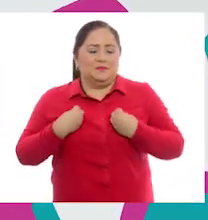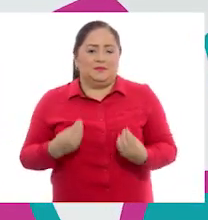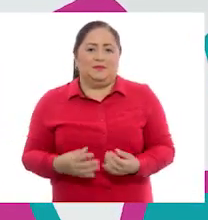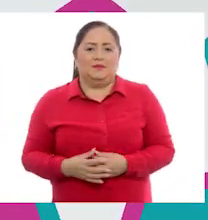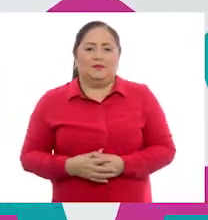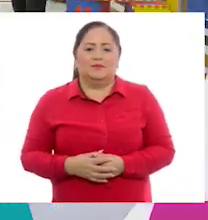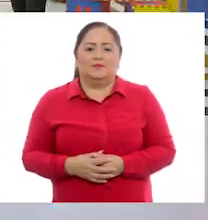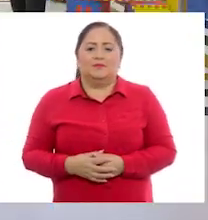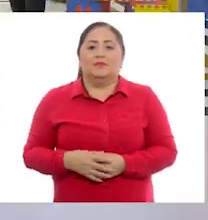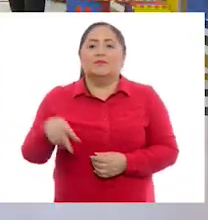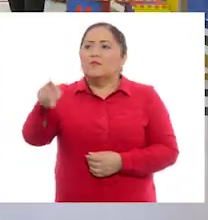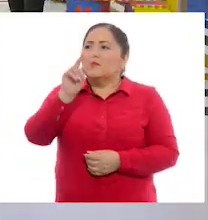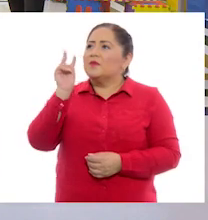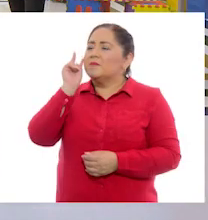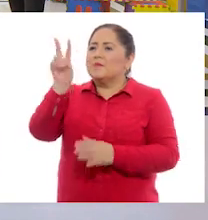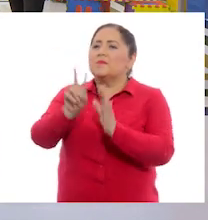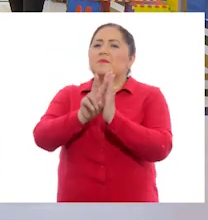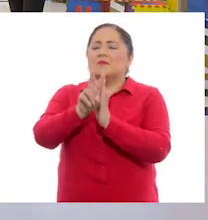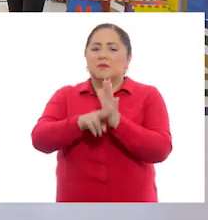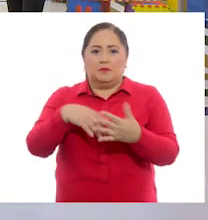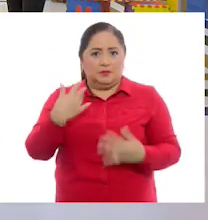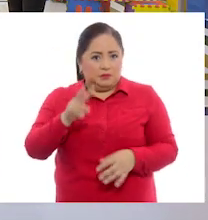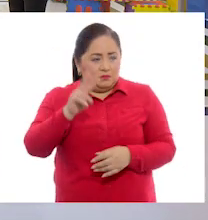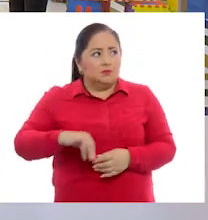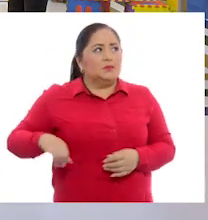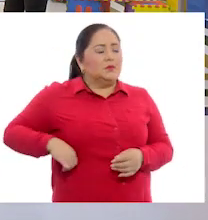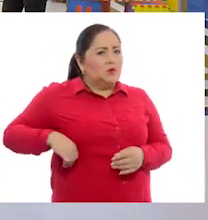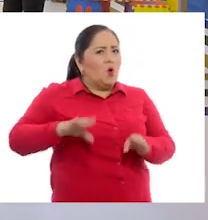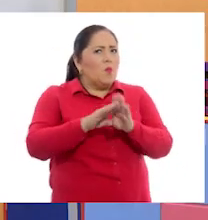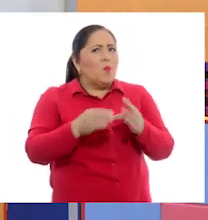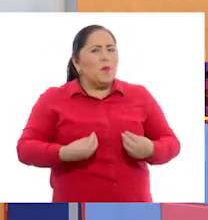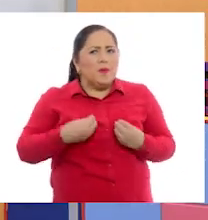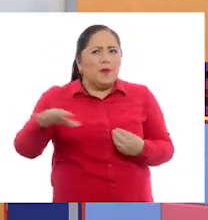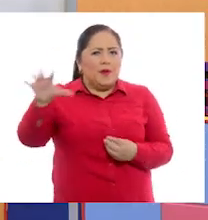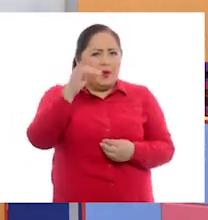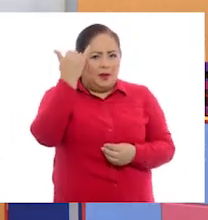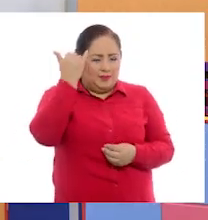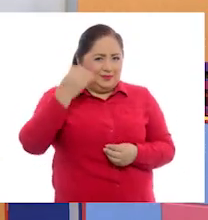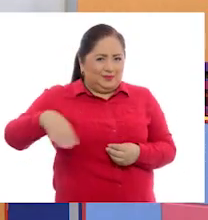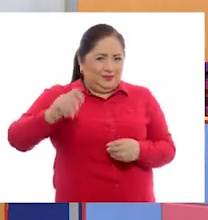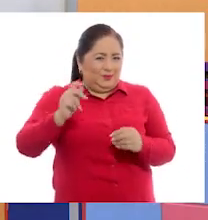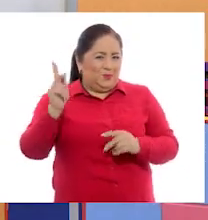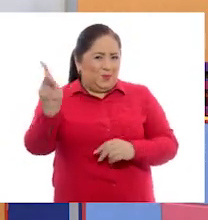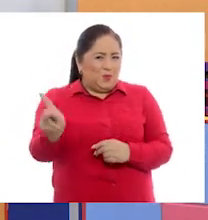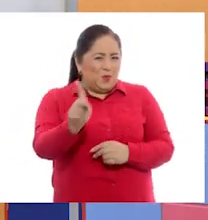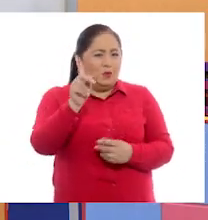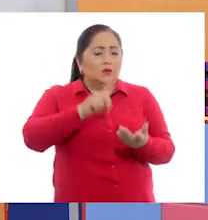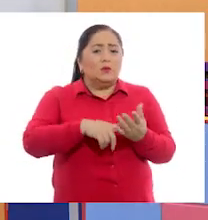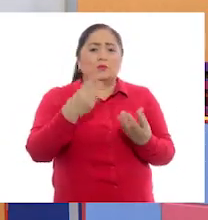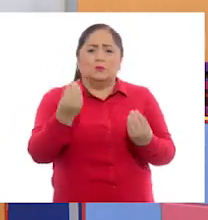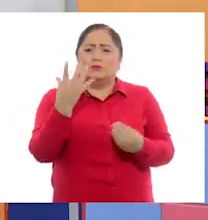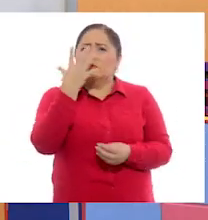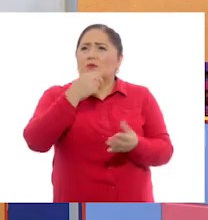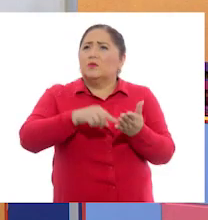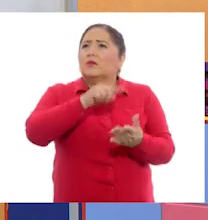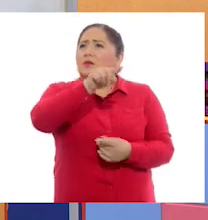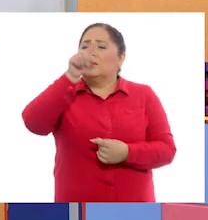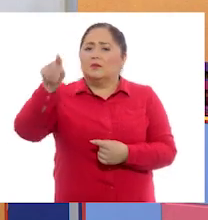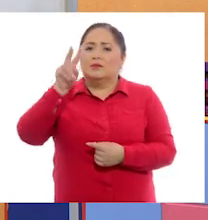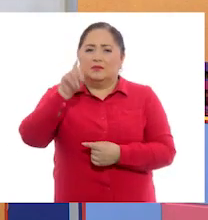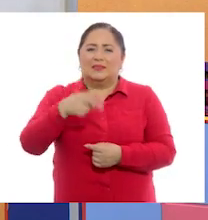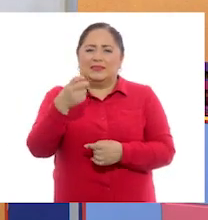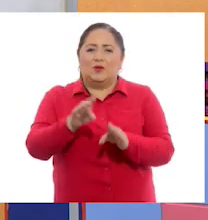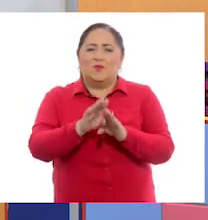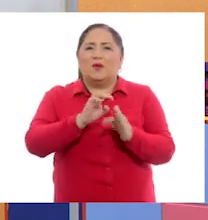¿Qué te pareció este video? Qué interesante cómo viven los de la comunidad Rarámuri. Sí, y tienen muchos lugares muy bonitos que también son